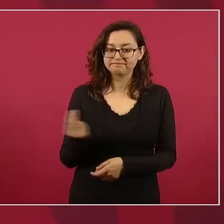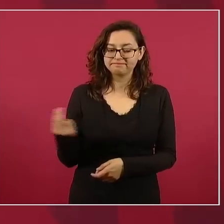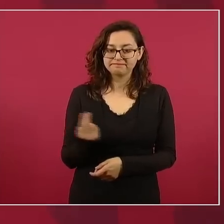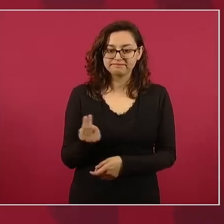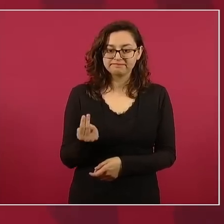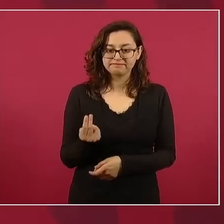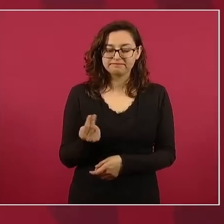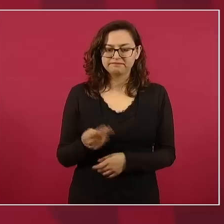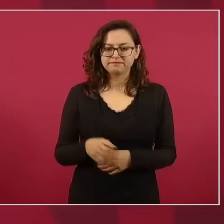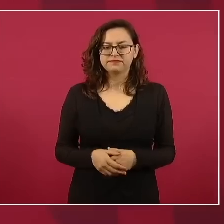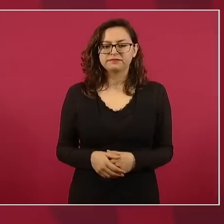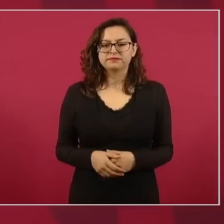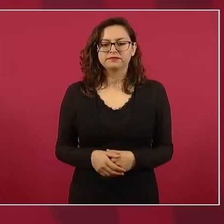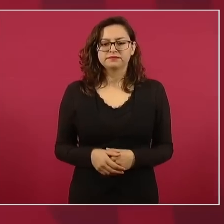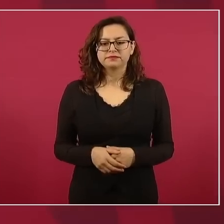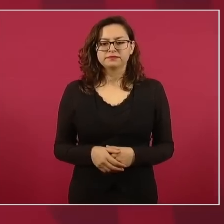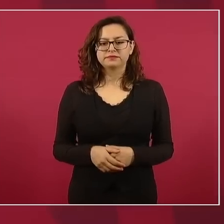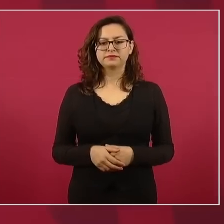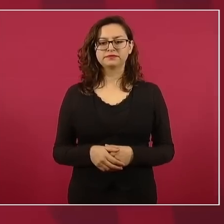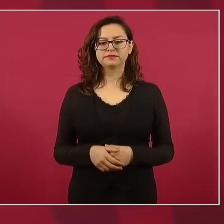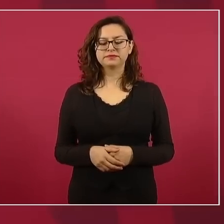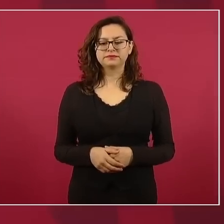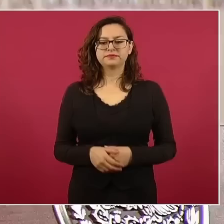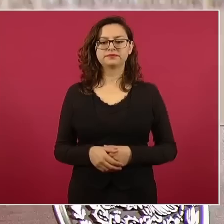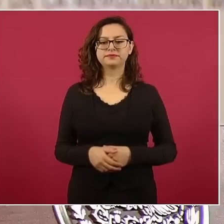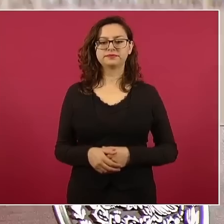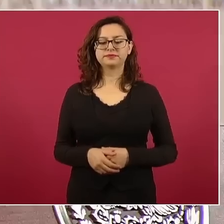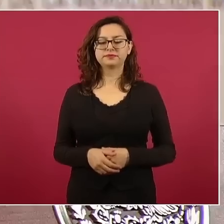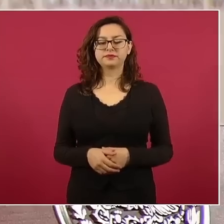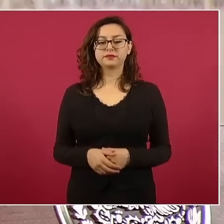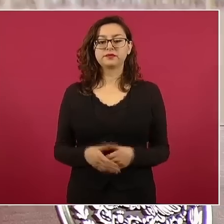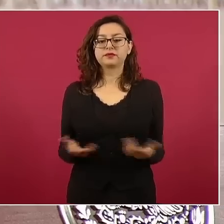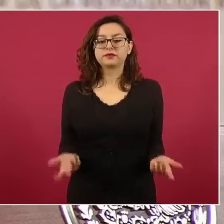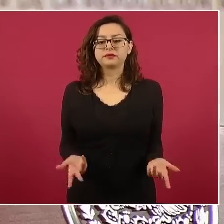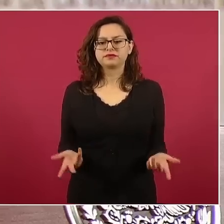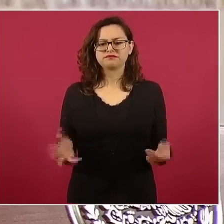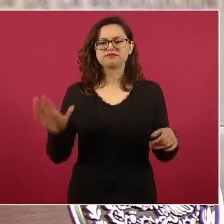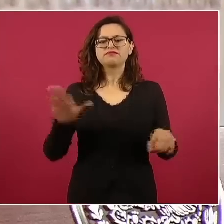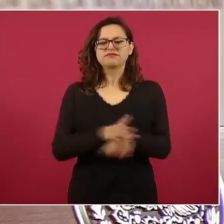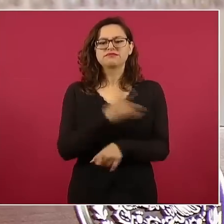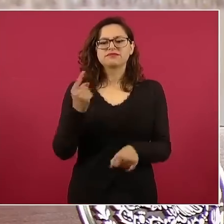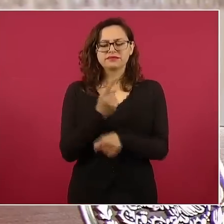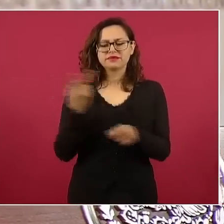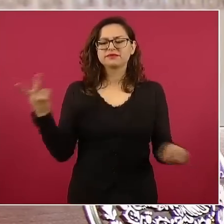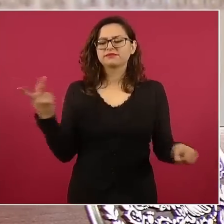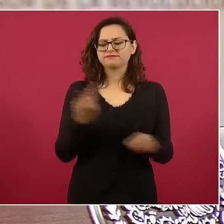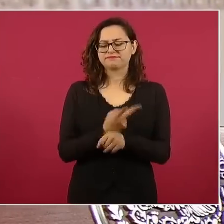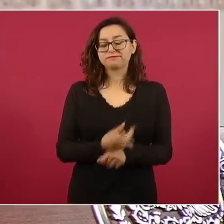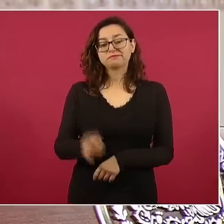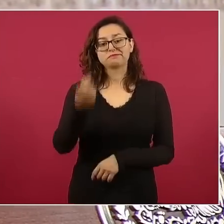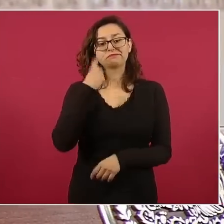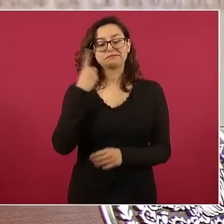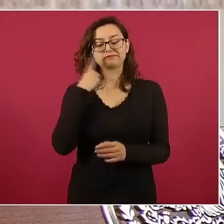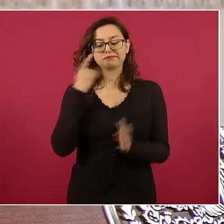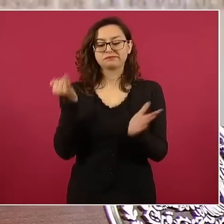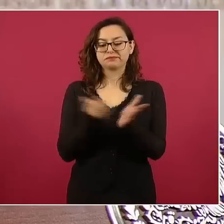porque la inflación se detona, se desata